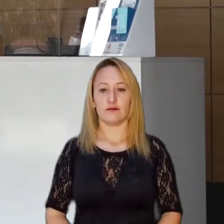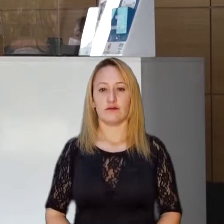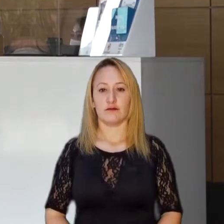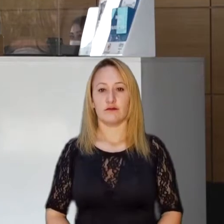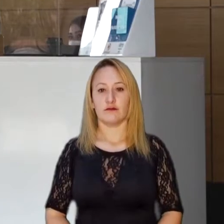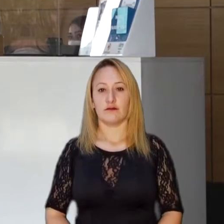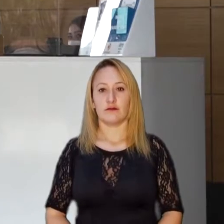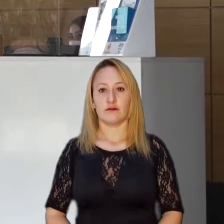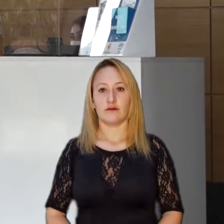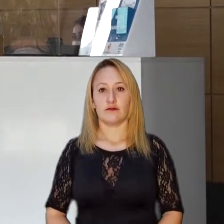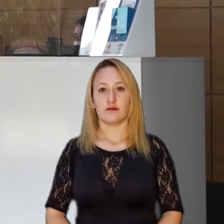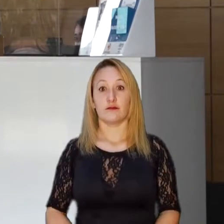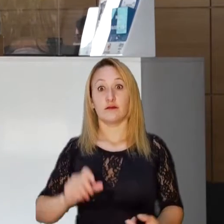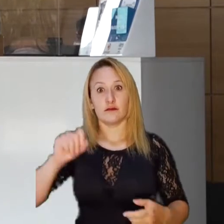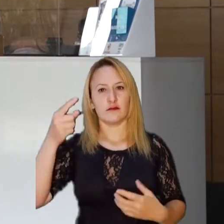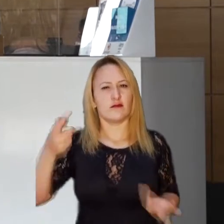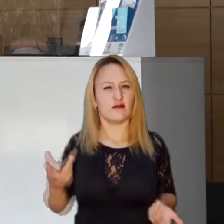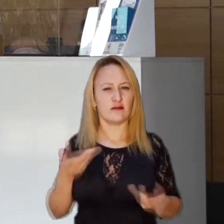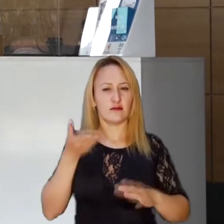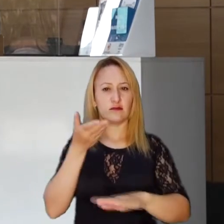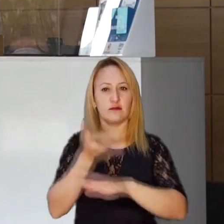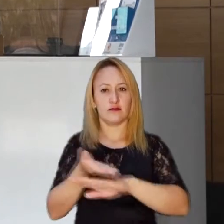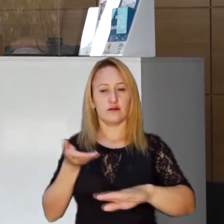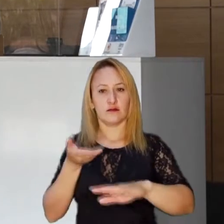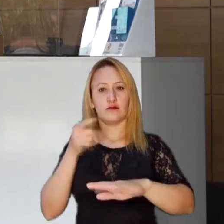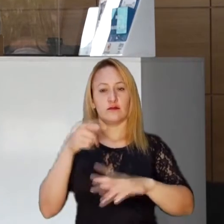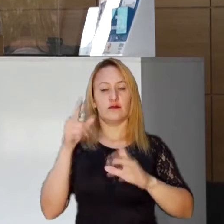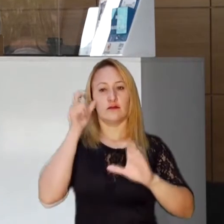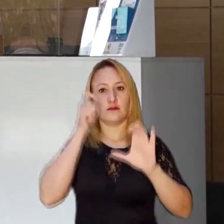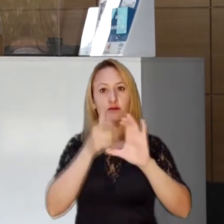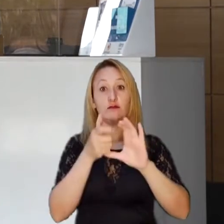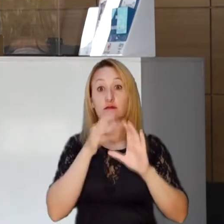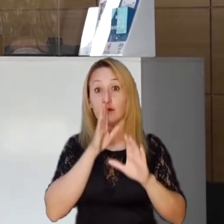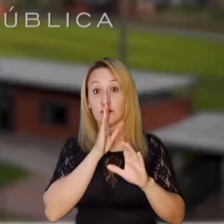para los más vulnerables, haciendo que la inversión no sea equitativa.